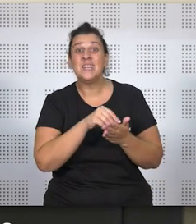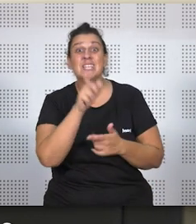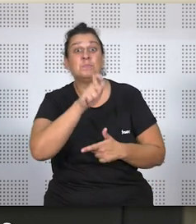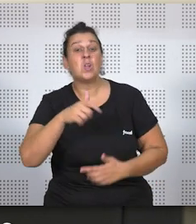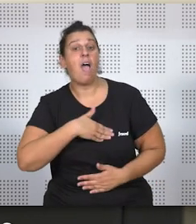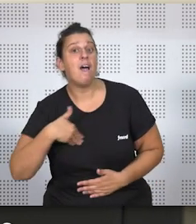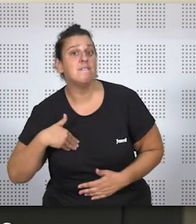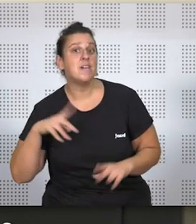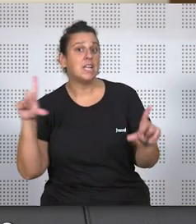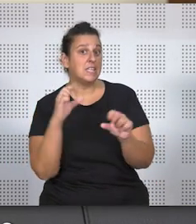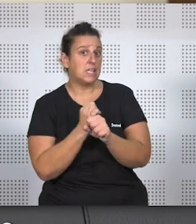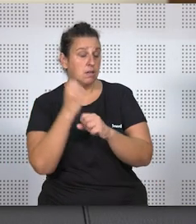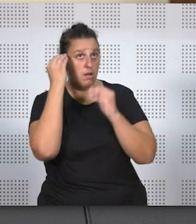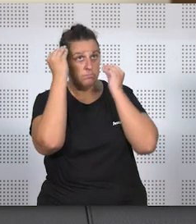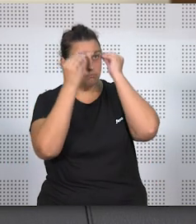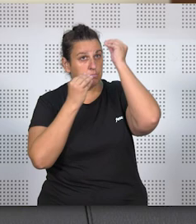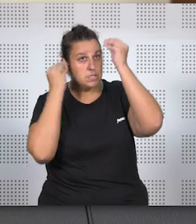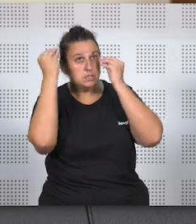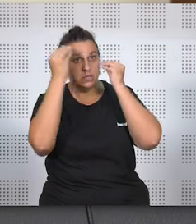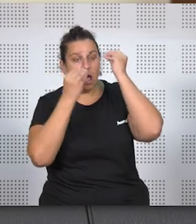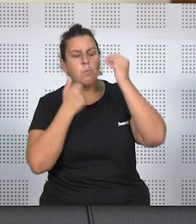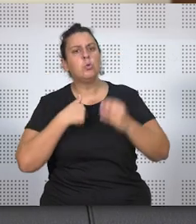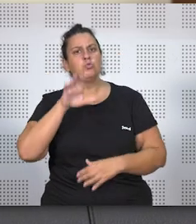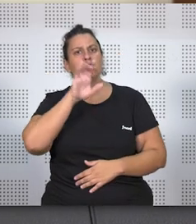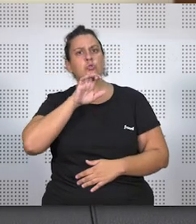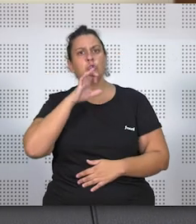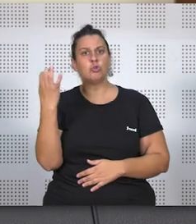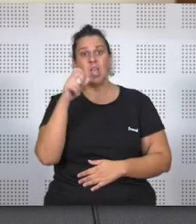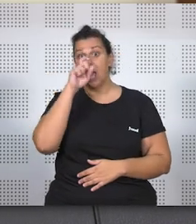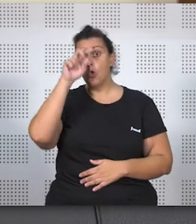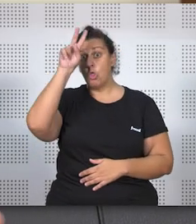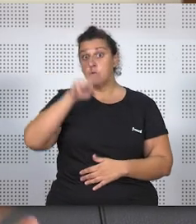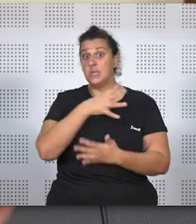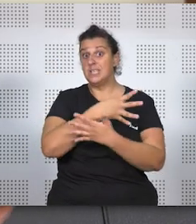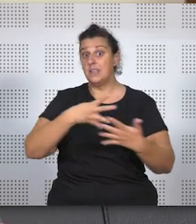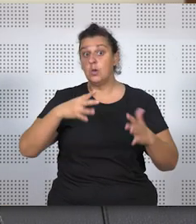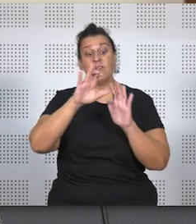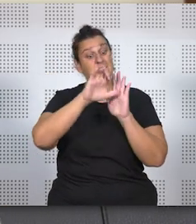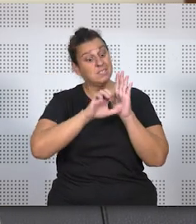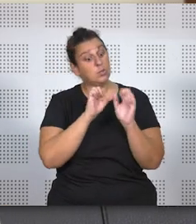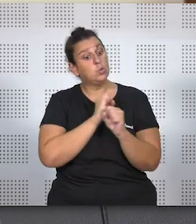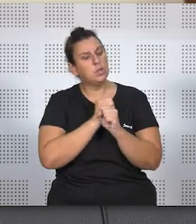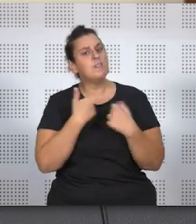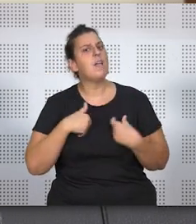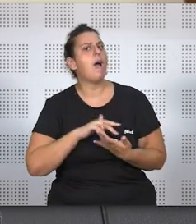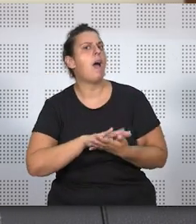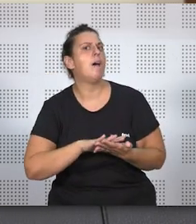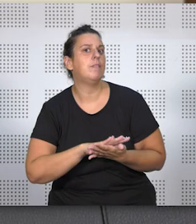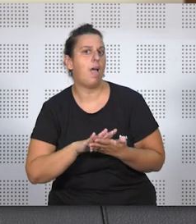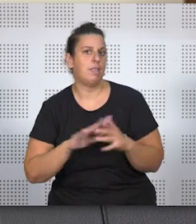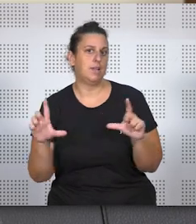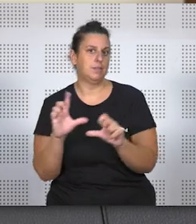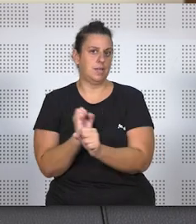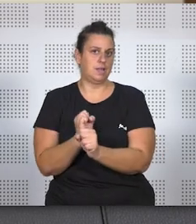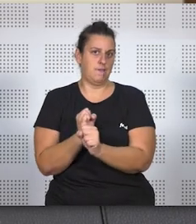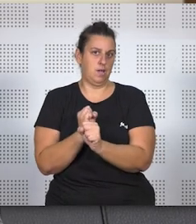teletrabajar nos lo preguntamos y es curioso que desde el año 2019 el estatuto de los trabajadores ya prevé algo al respecto. Si